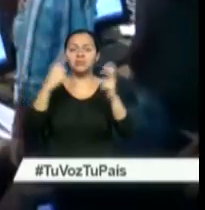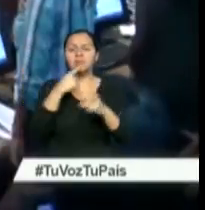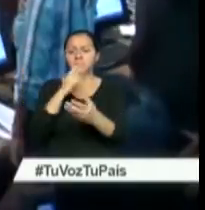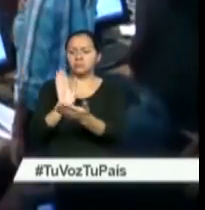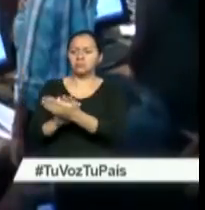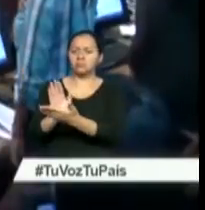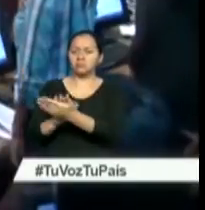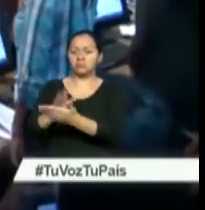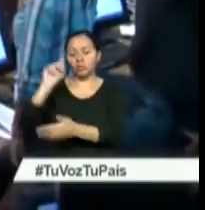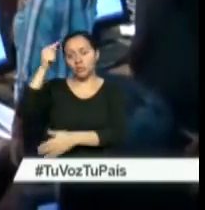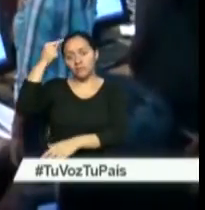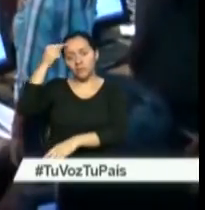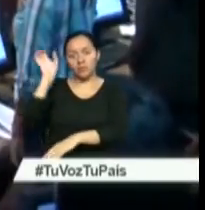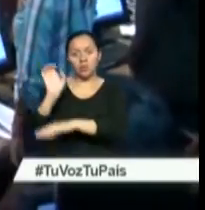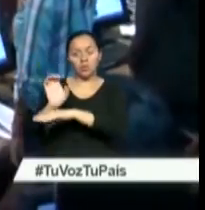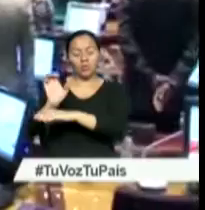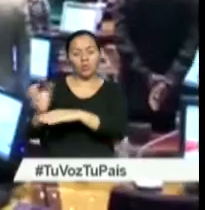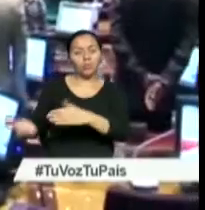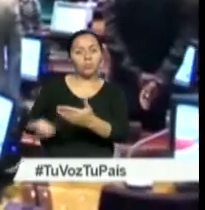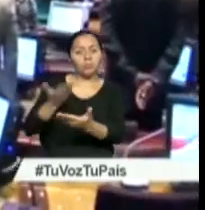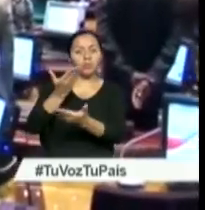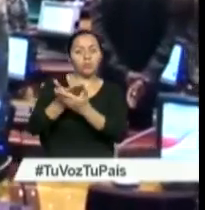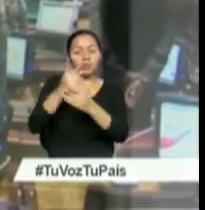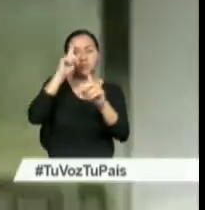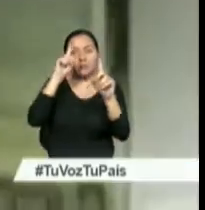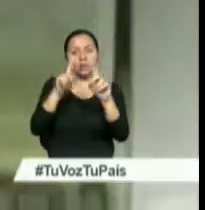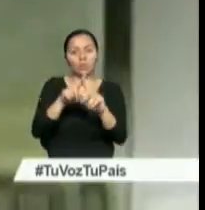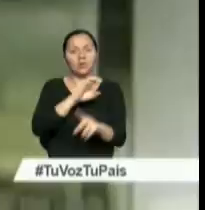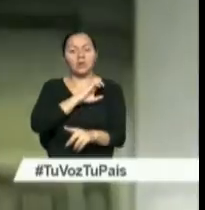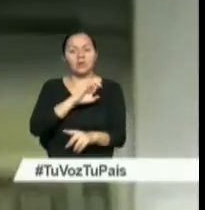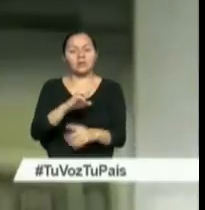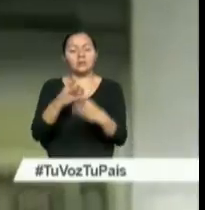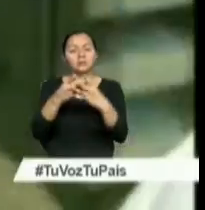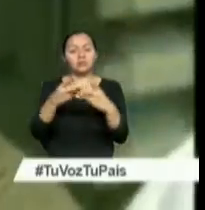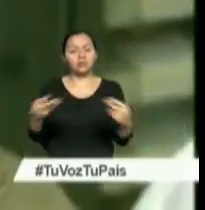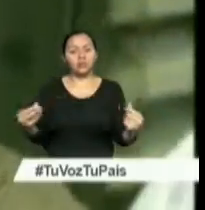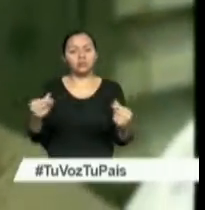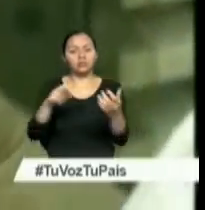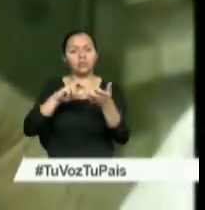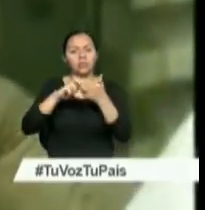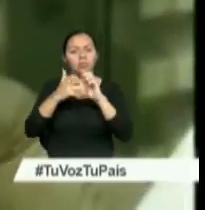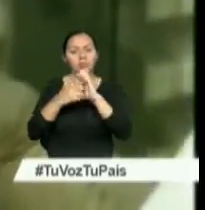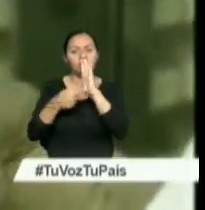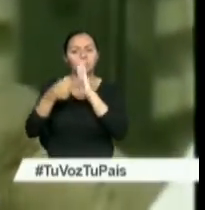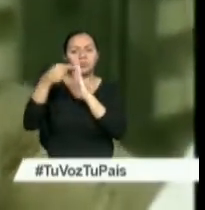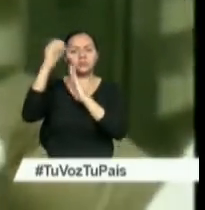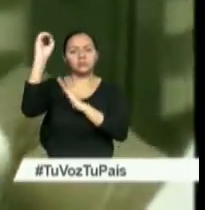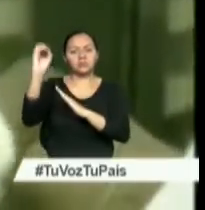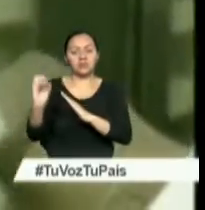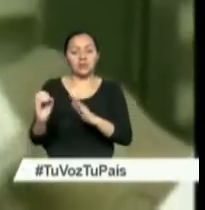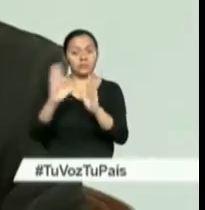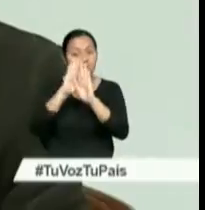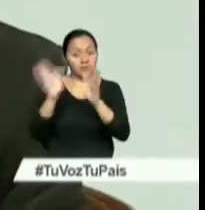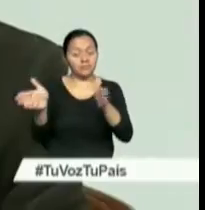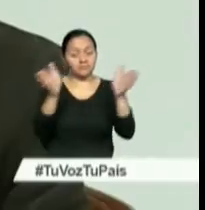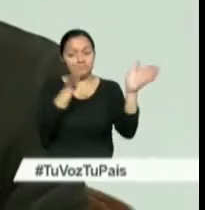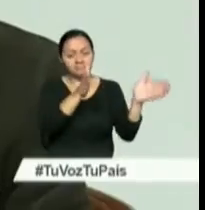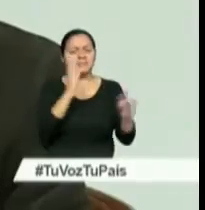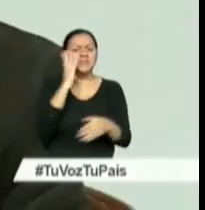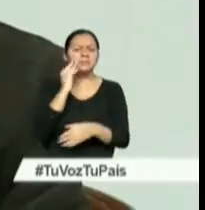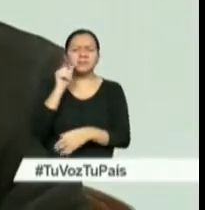el Gobierno Nacional de presentar la propuesta de pacto ético para erradicar los paraísos fiscales. En este sentido, el experto